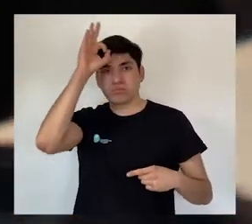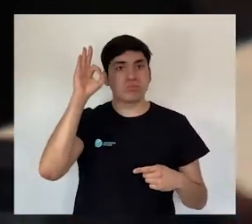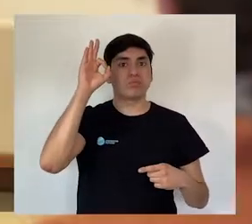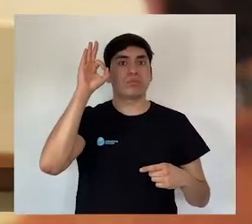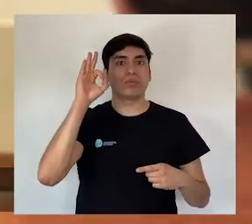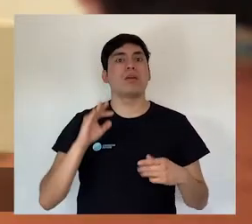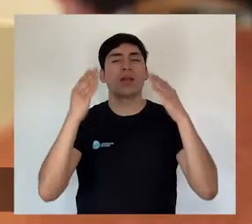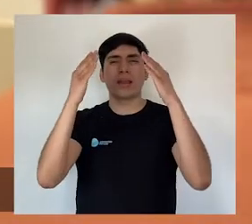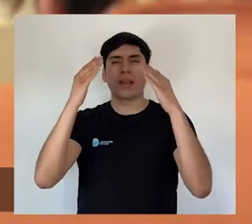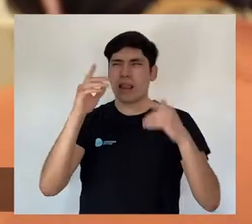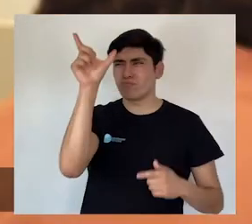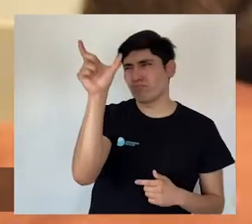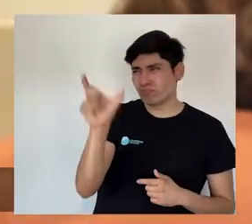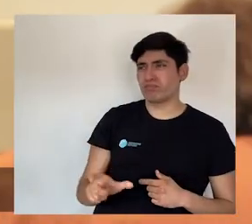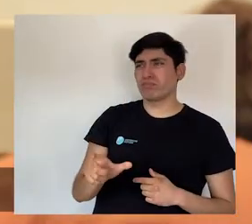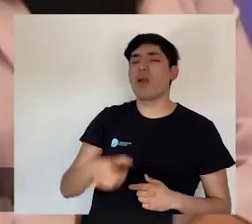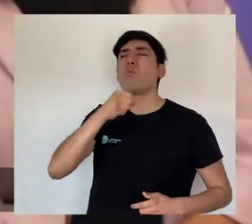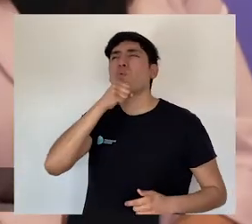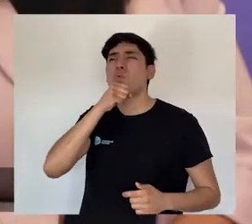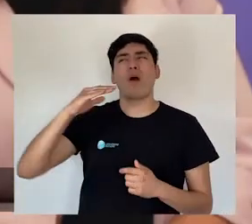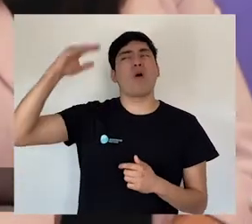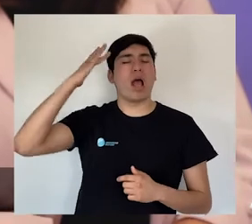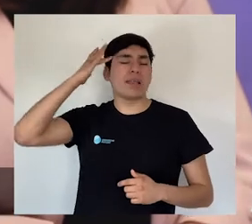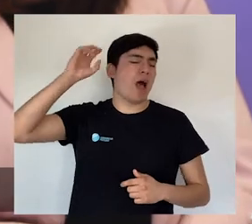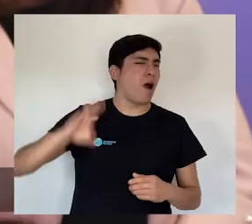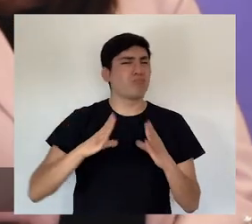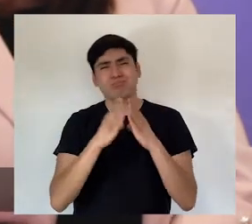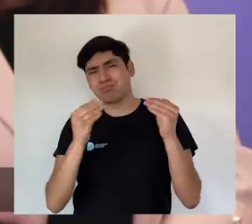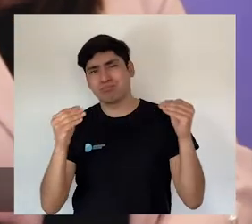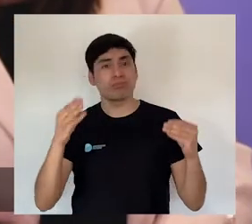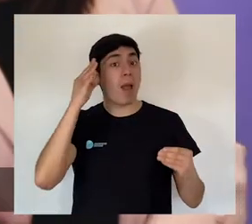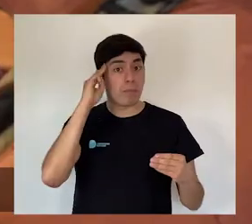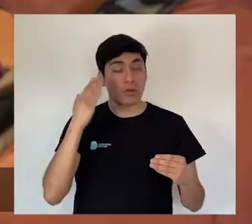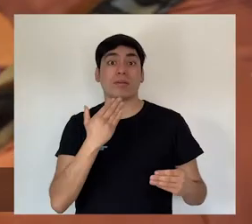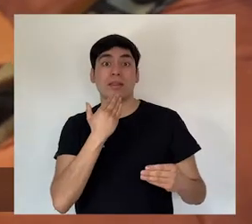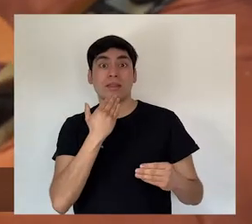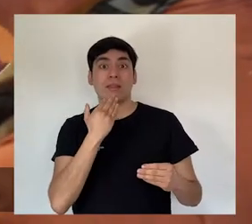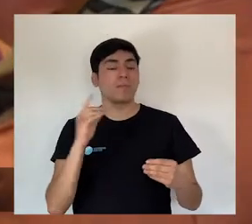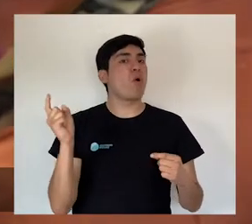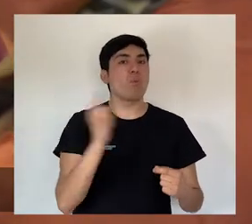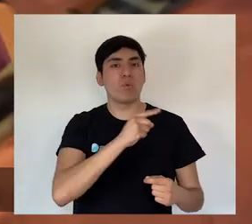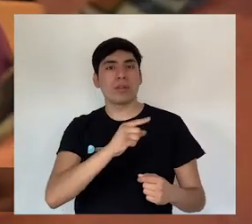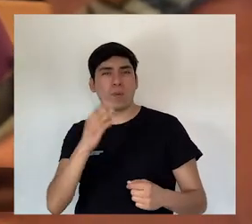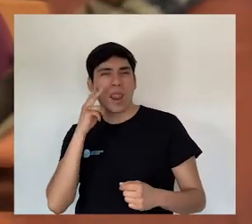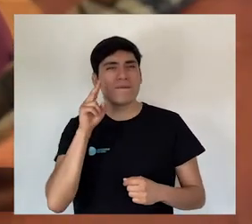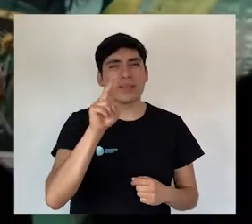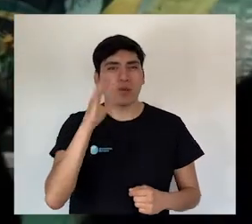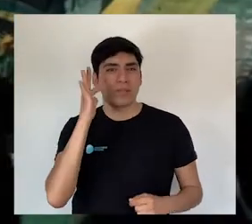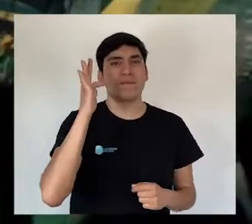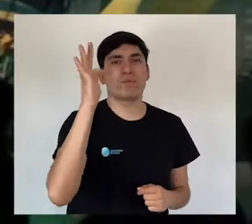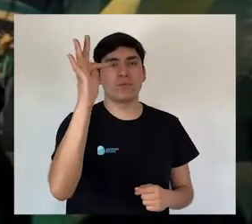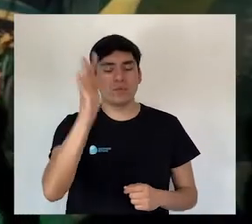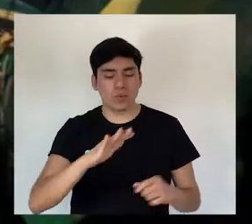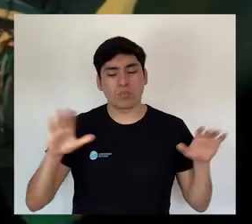originarios y la figura de nuestros adultos mayores, que son portadores de sabiduría y de memoria. Y por último, la visión del futuro